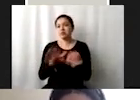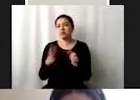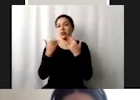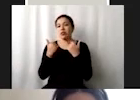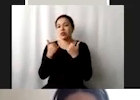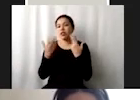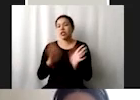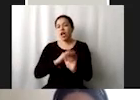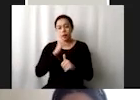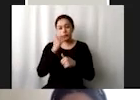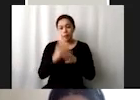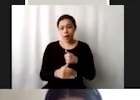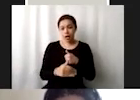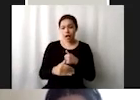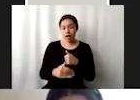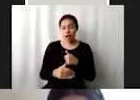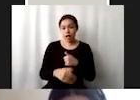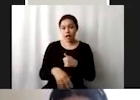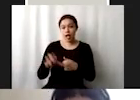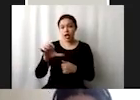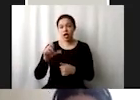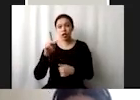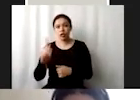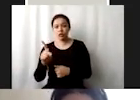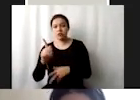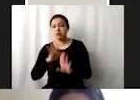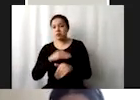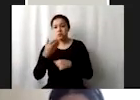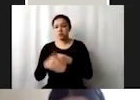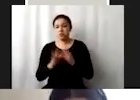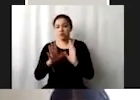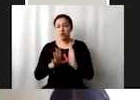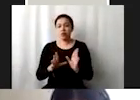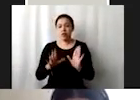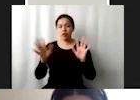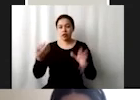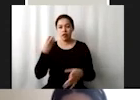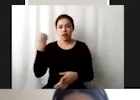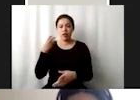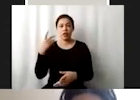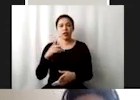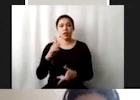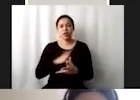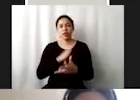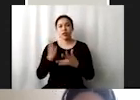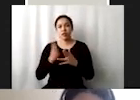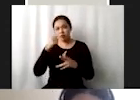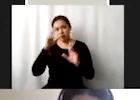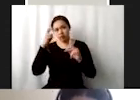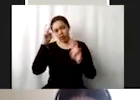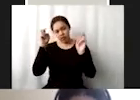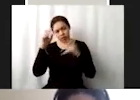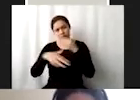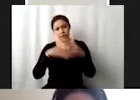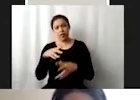suspendió la famosa COP la conferencia de las partes de los países que van a discutir estos temas de cambio climático hasta el mes de